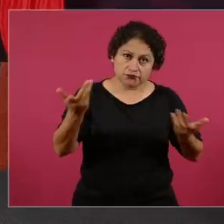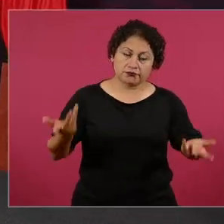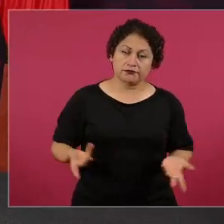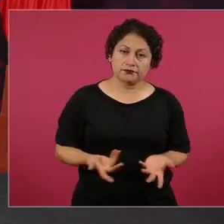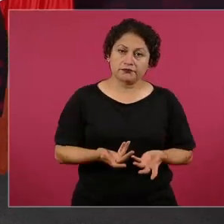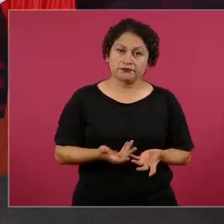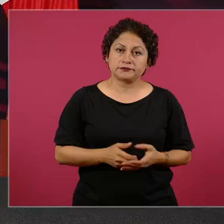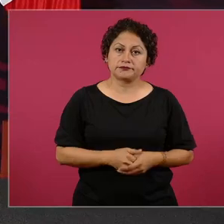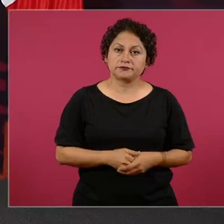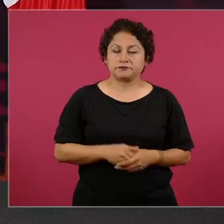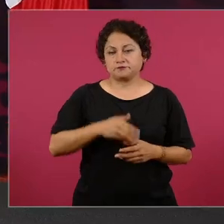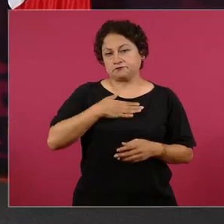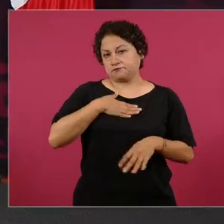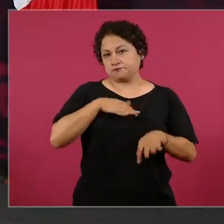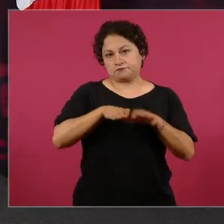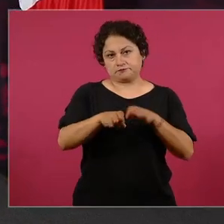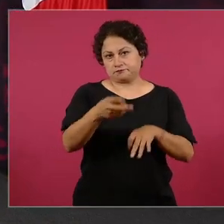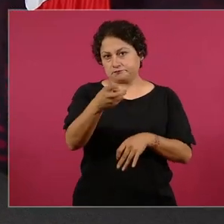no es mi trabajo.